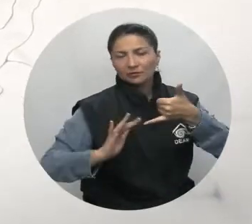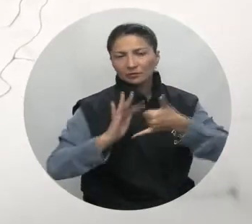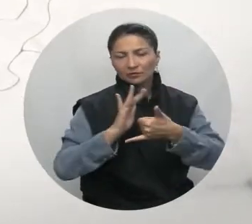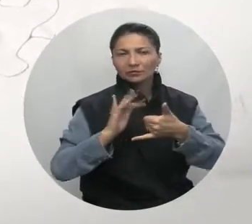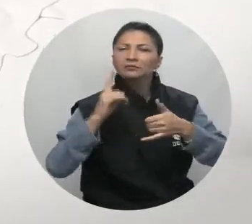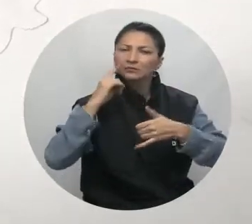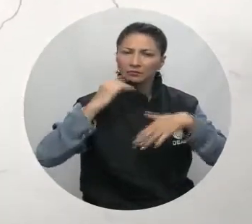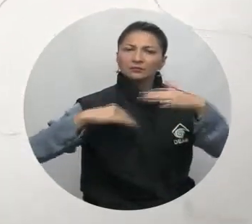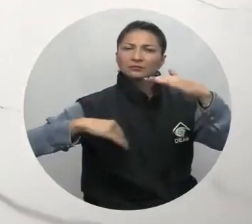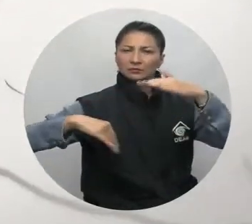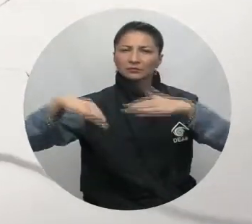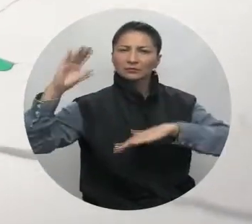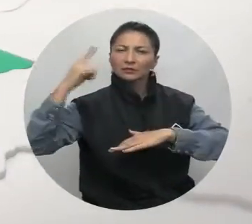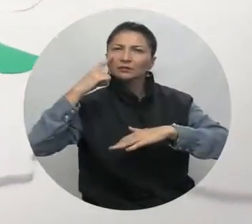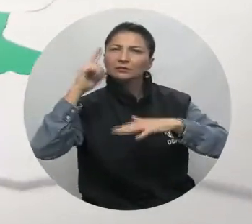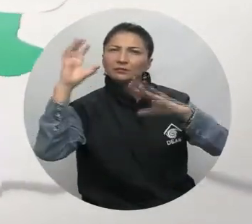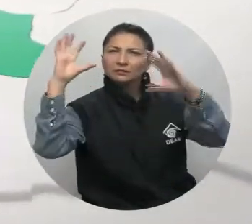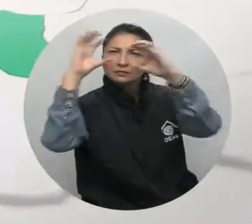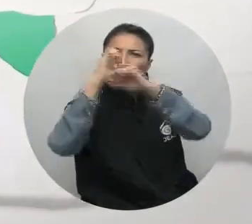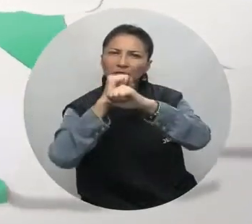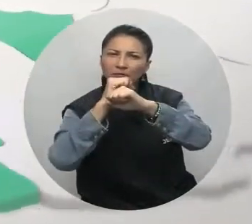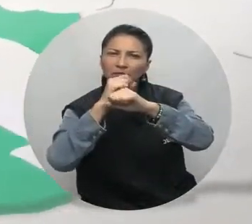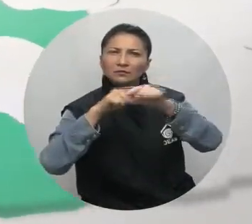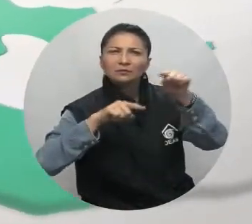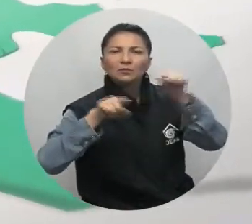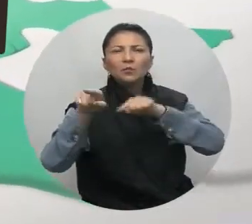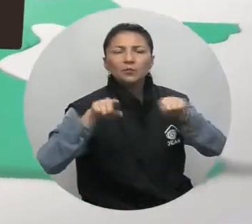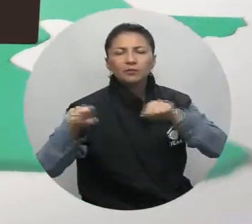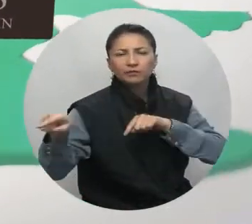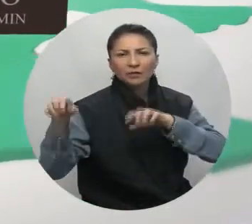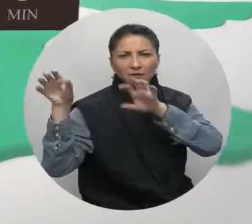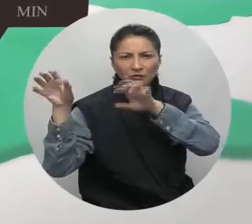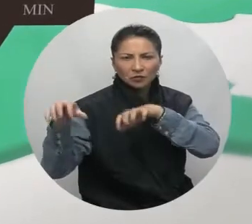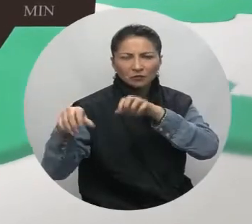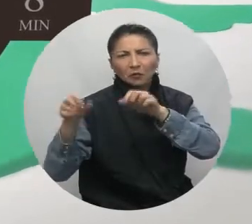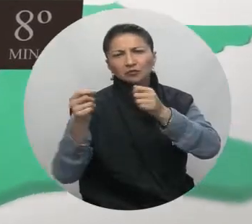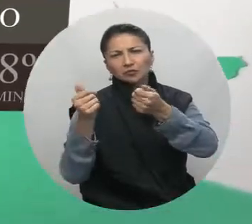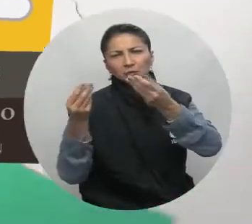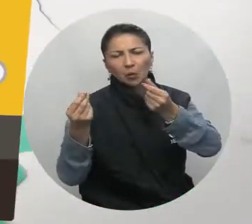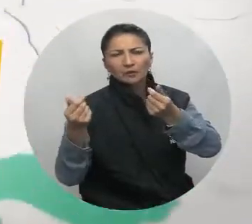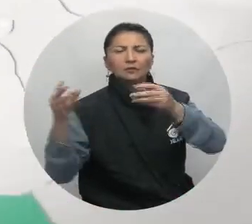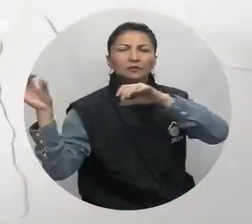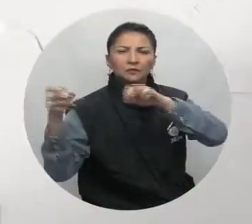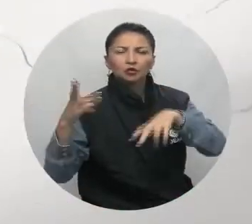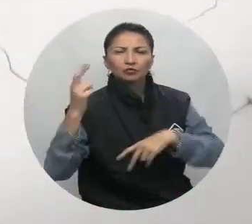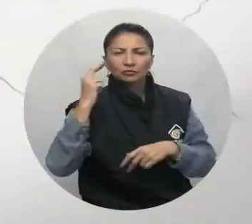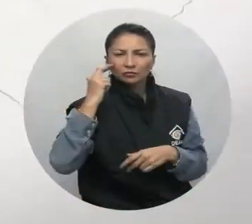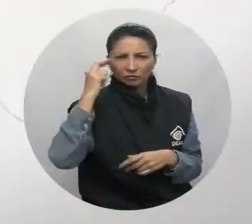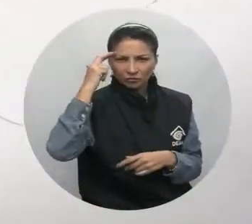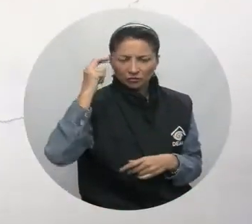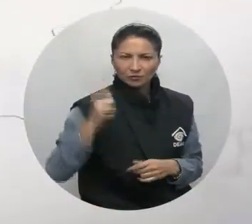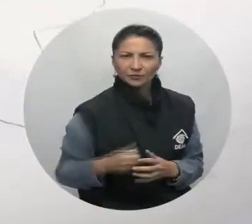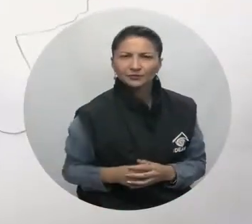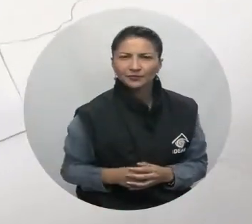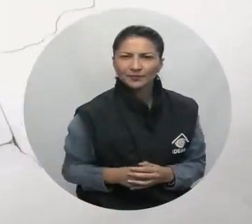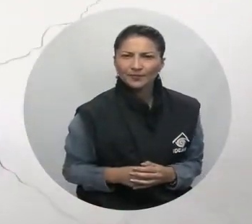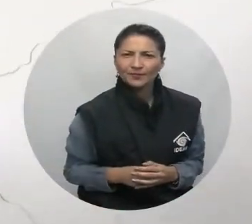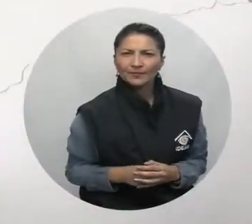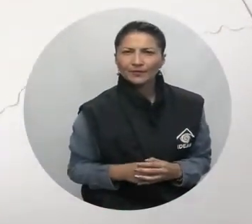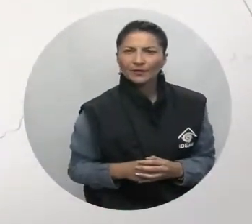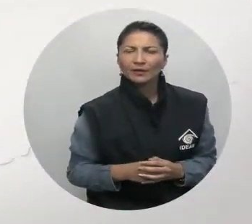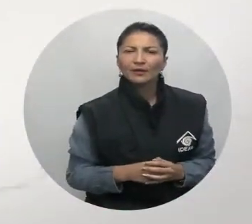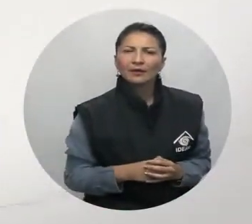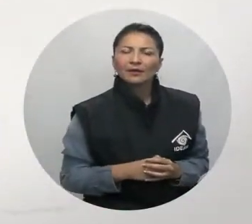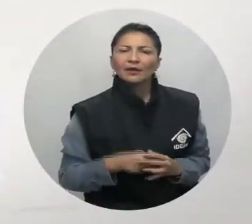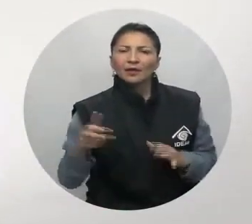pacífico, el cielo también tendrá un aspecto parcialmente cubierto, con lluvias y o lloviznas presentes en zonas del Chocó. Sobre